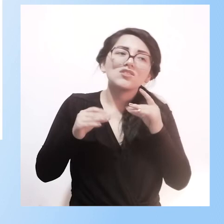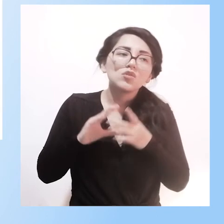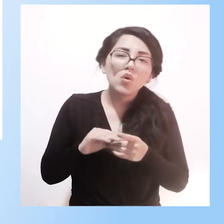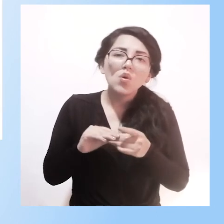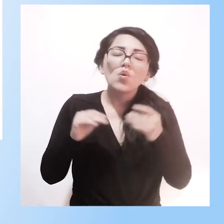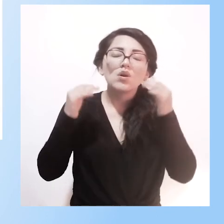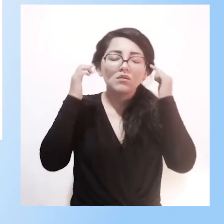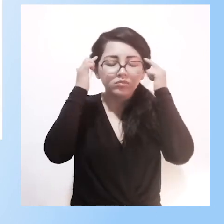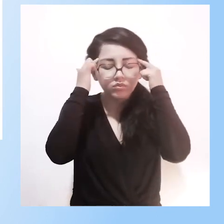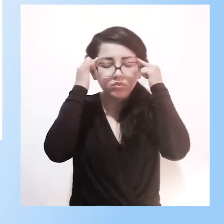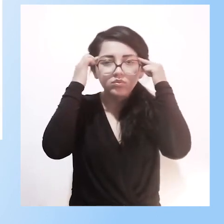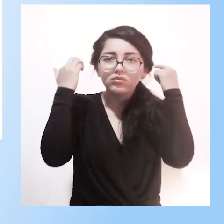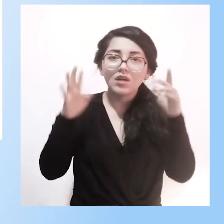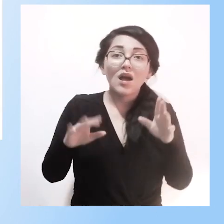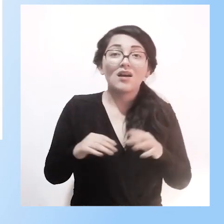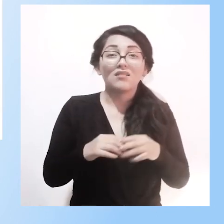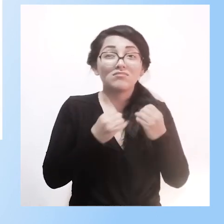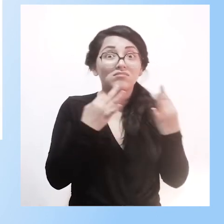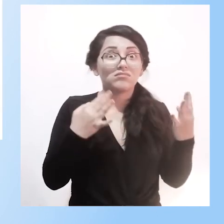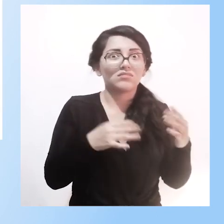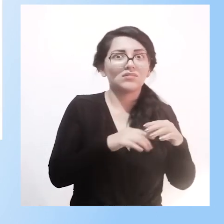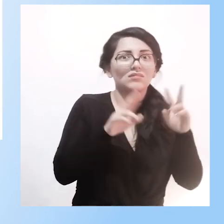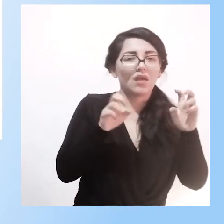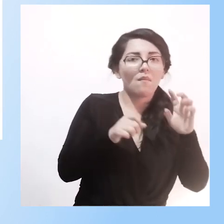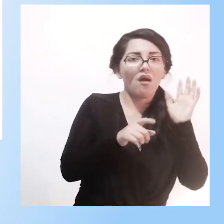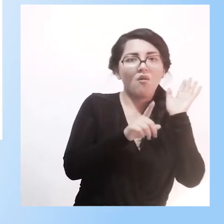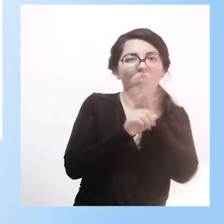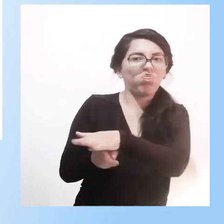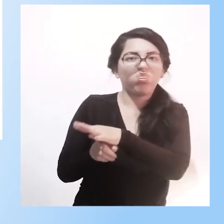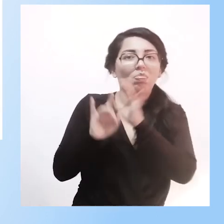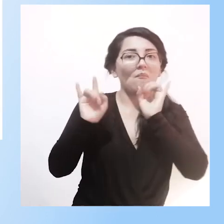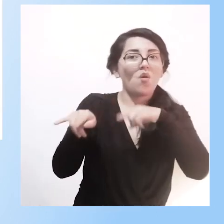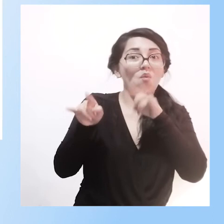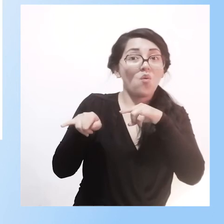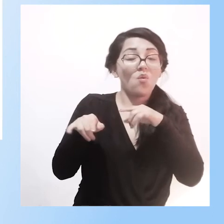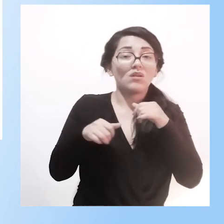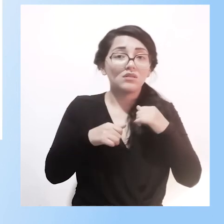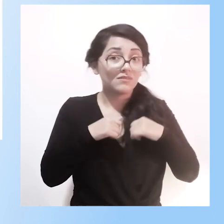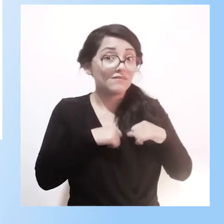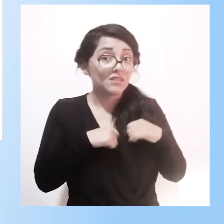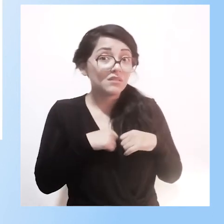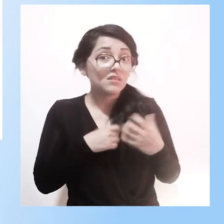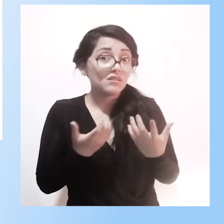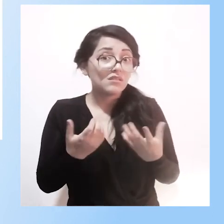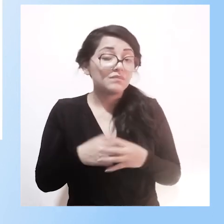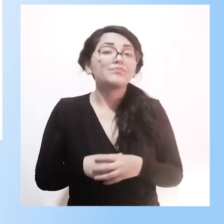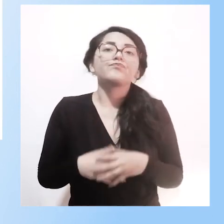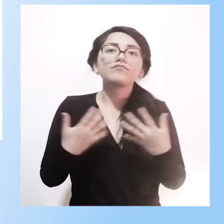escolar, muchas veces de bullying, de mucho sufrimiento. Los alumnos que tienen